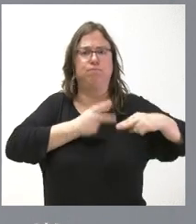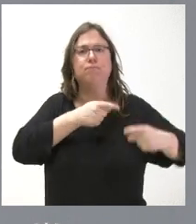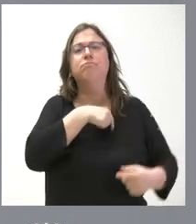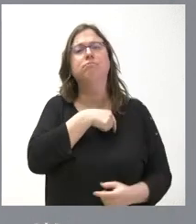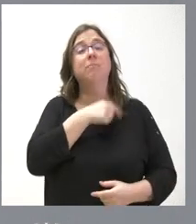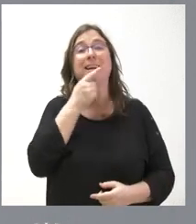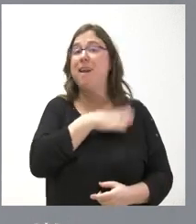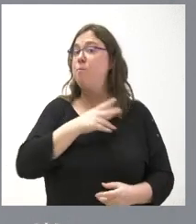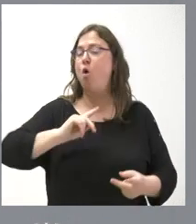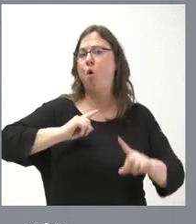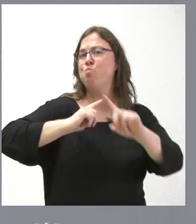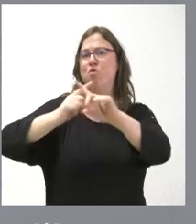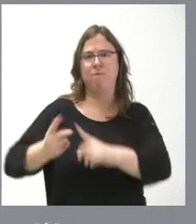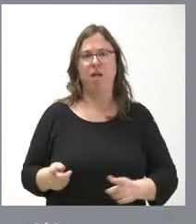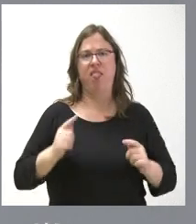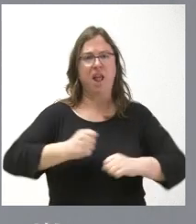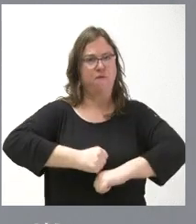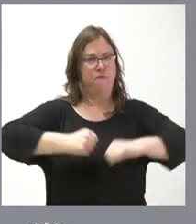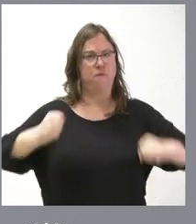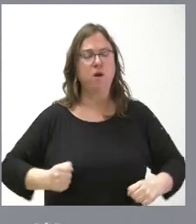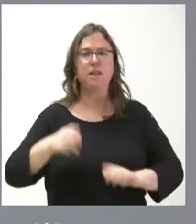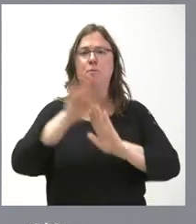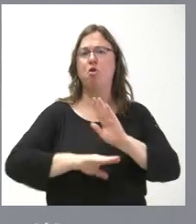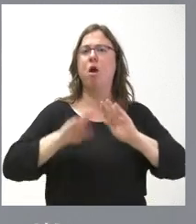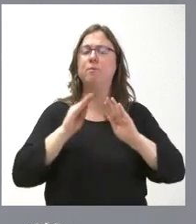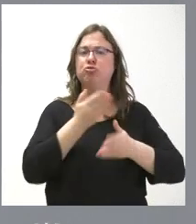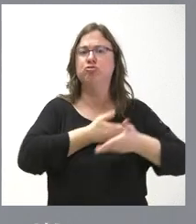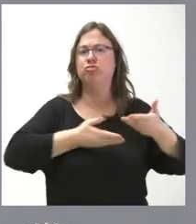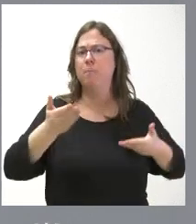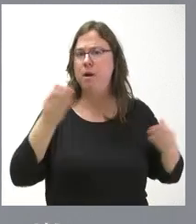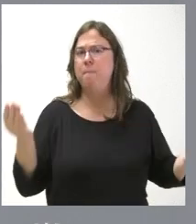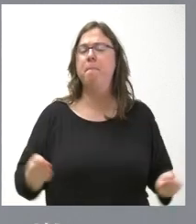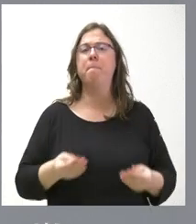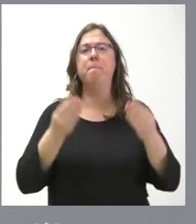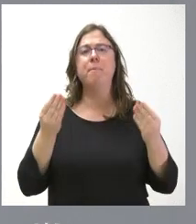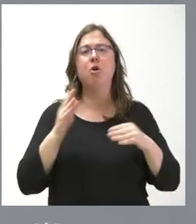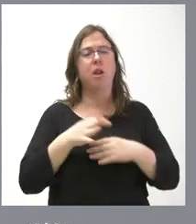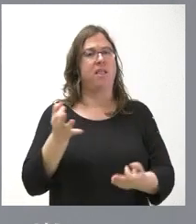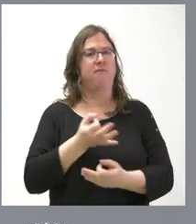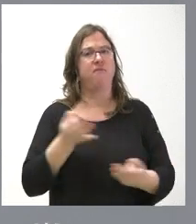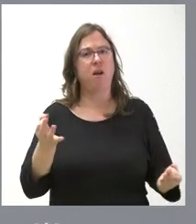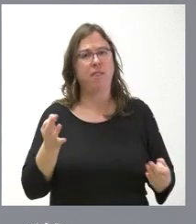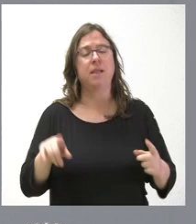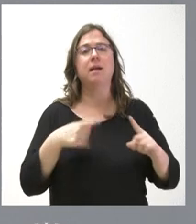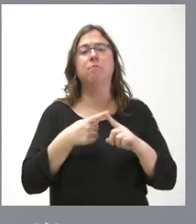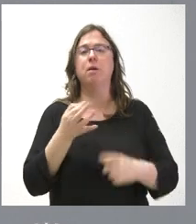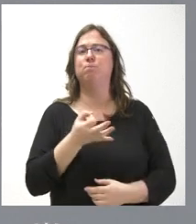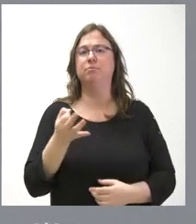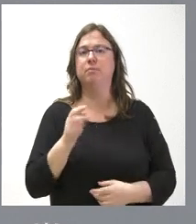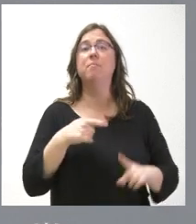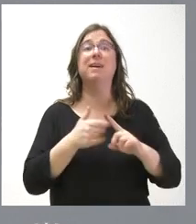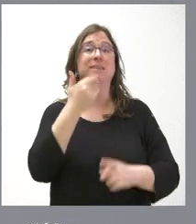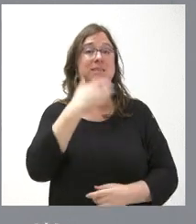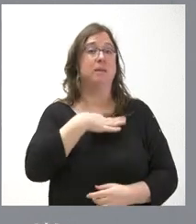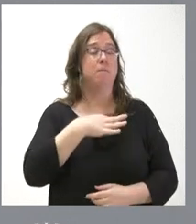multiplicar, hacer más fuerte nuestro programa de trasplante, mejorarlo en eficacia, en eficiencia y, si es